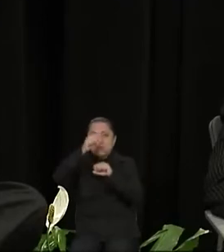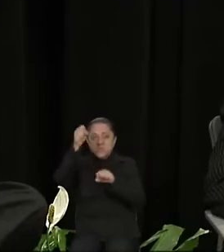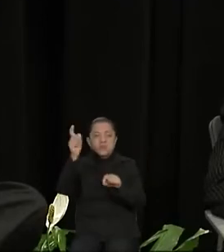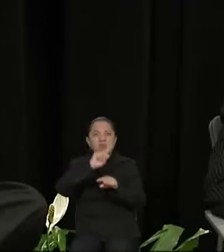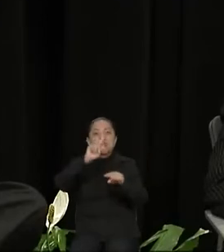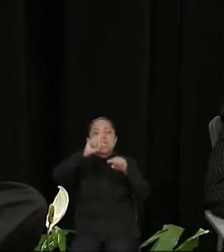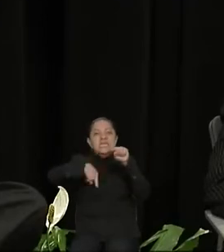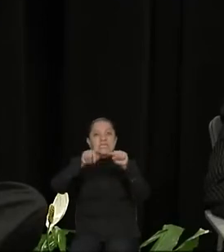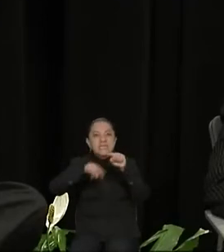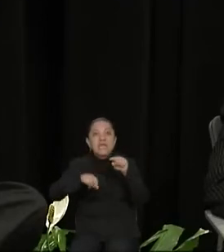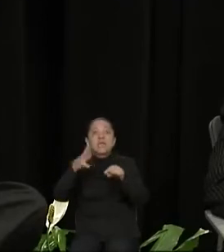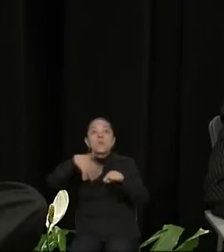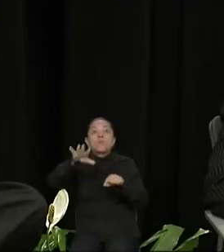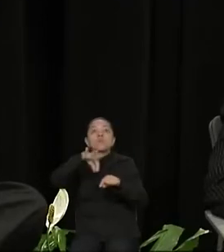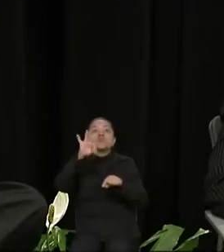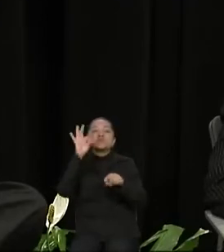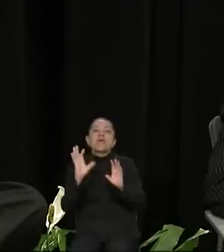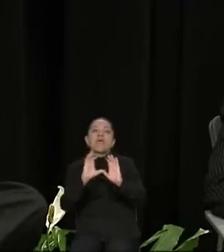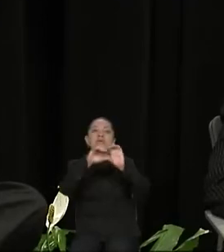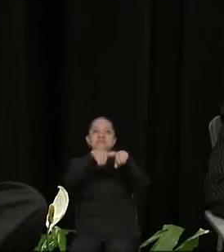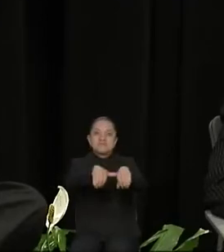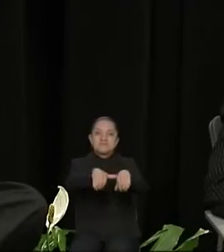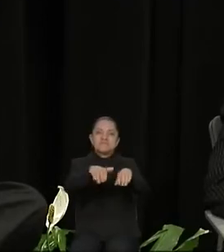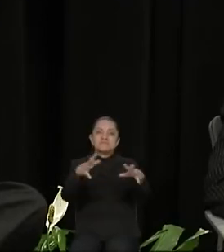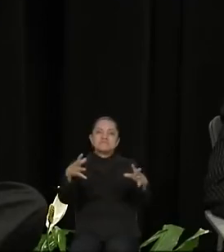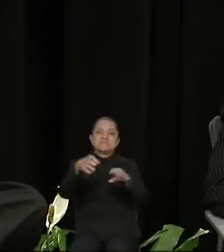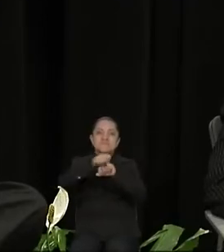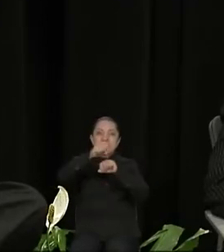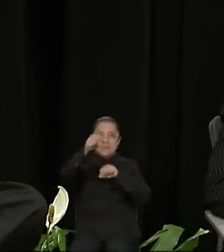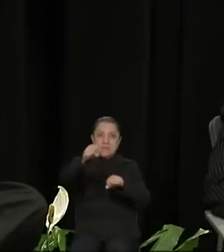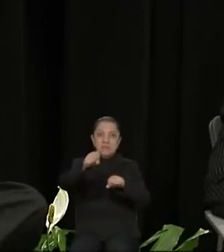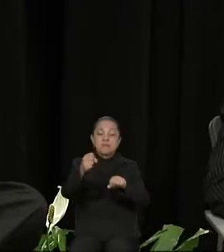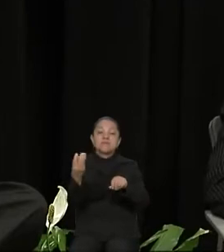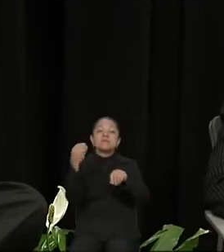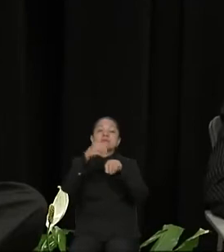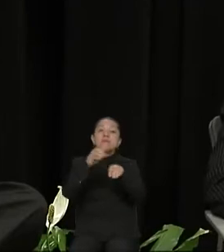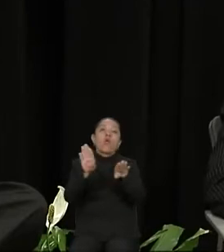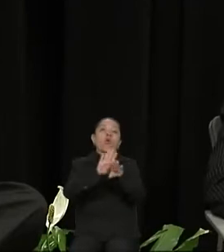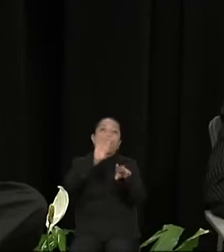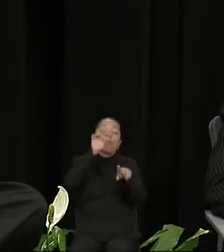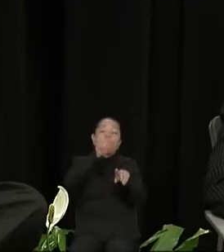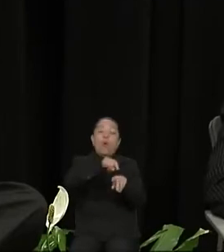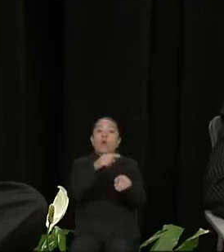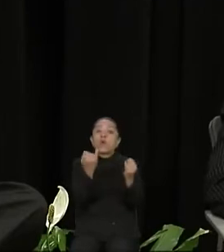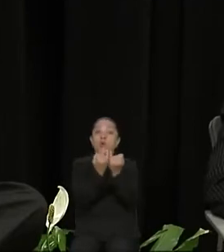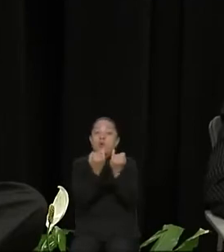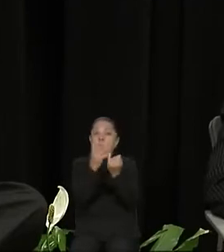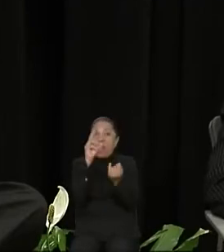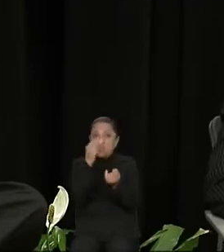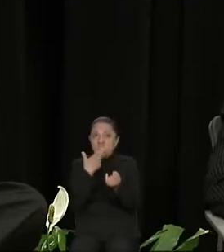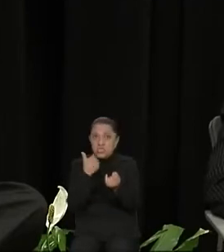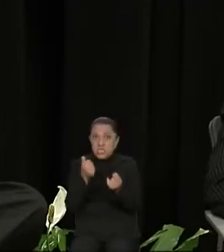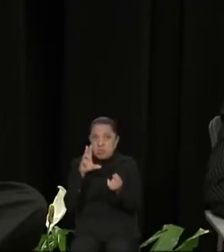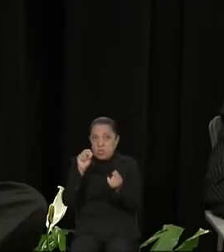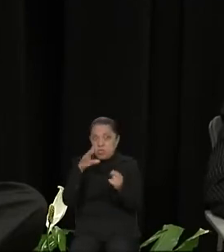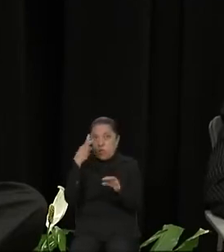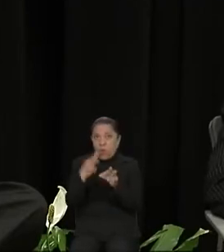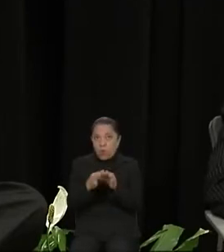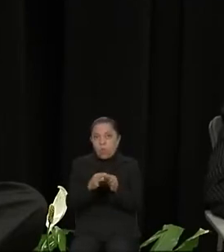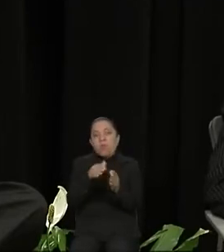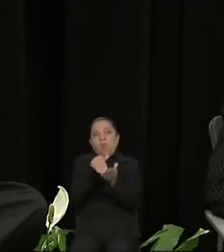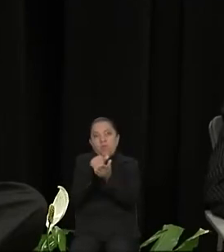como una figura de participación la revocación del mandato y también es muy importante eliminar beneficios como aquel